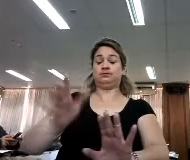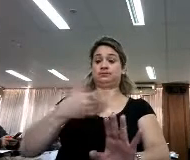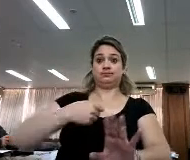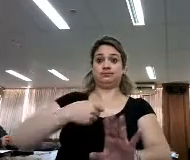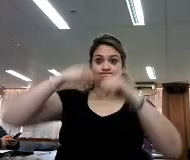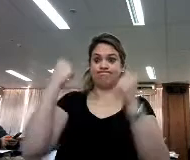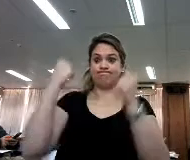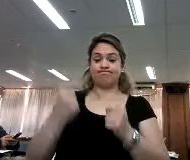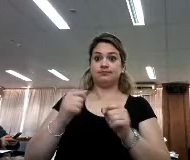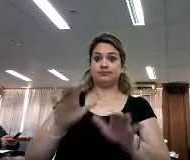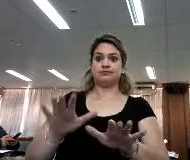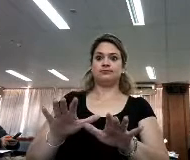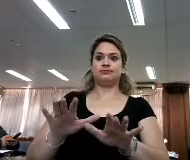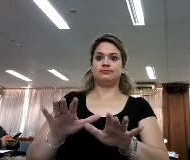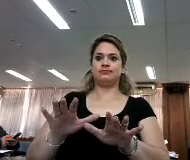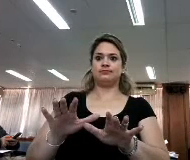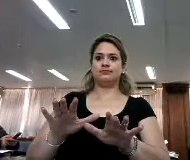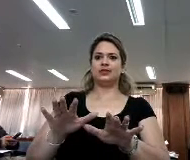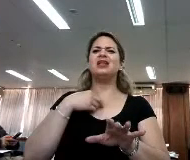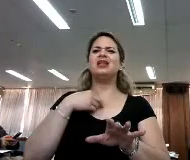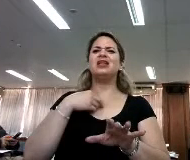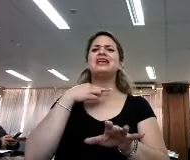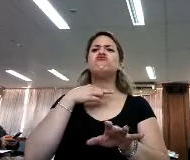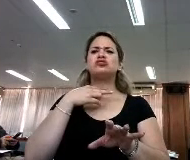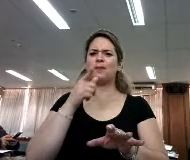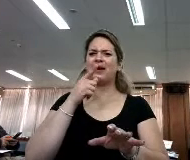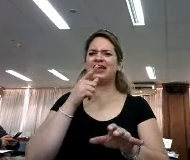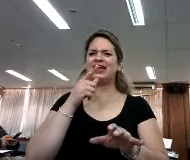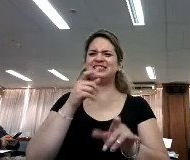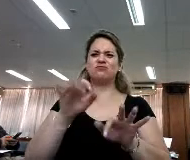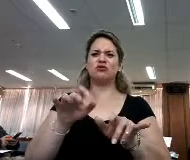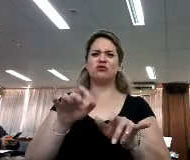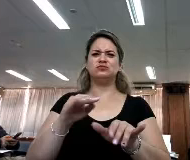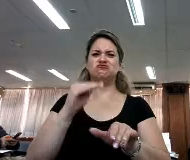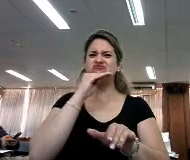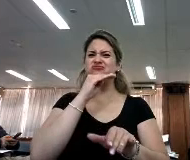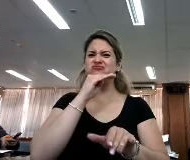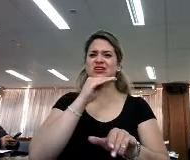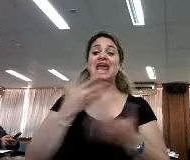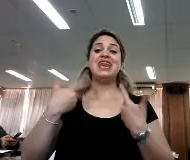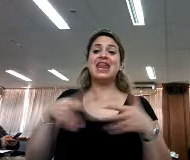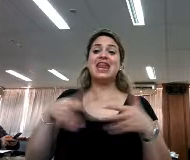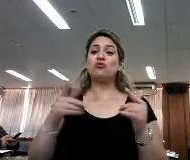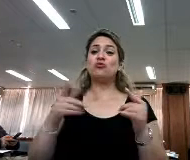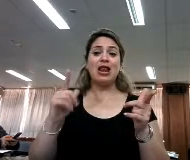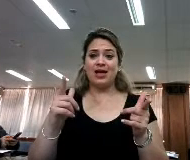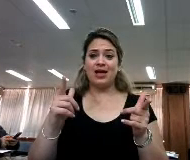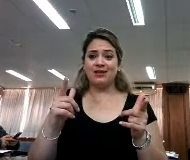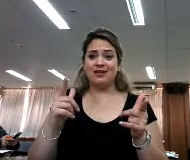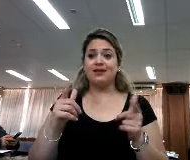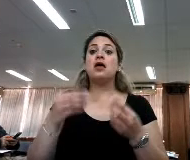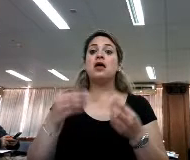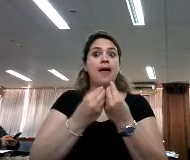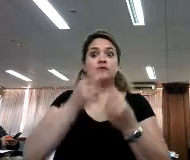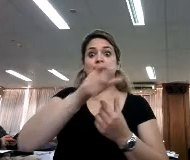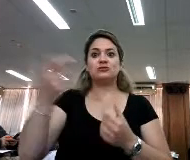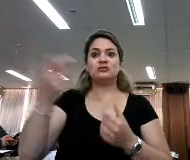Pero ahora que mencionas esto de las voces robotizadas que tú dices que tampoco les gusta, bueno, hay muchos ciegos los que prefieren